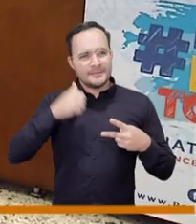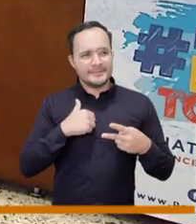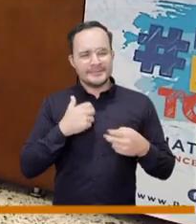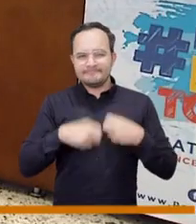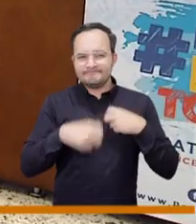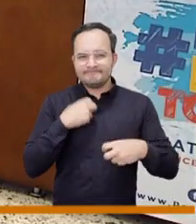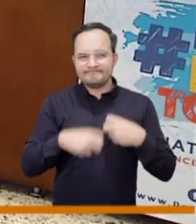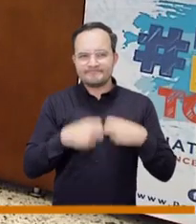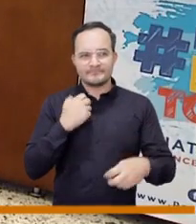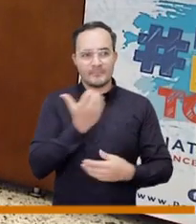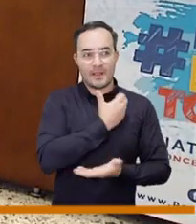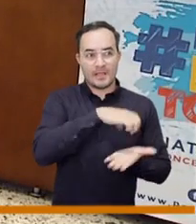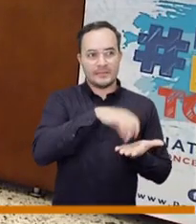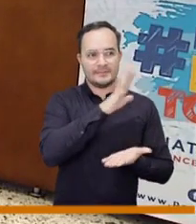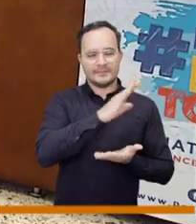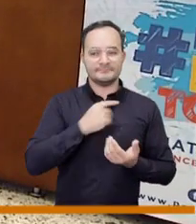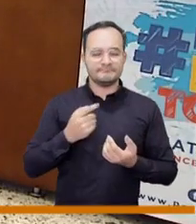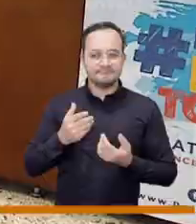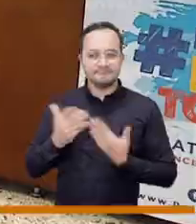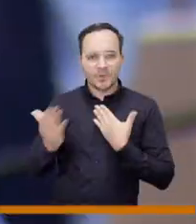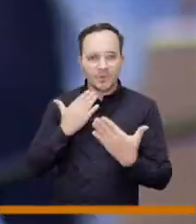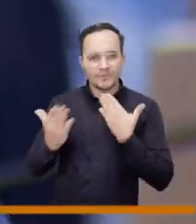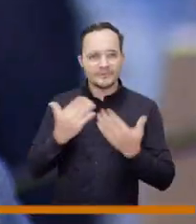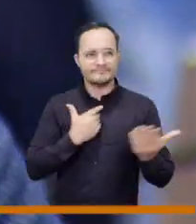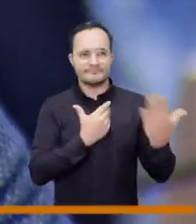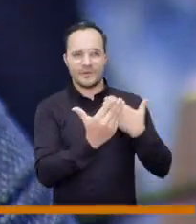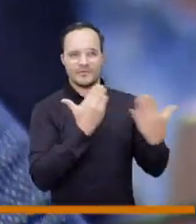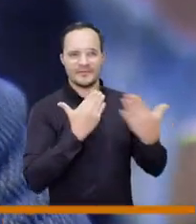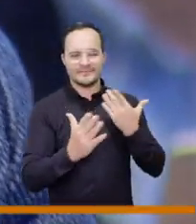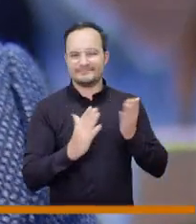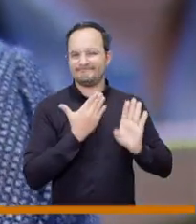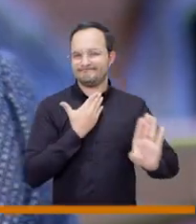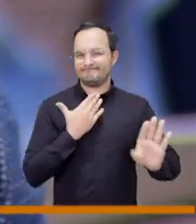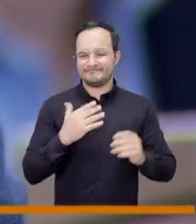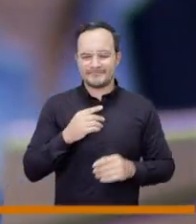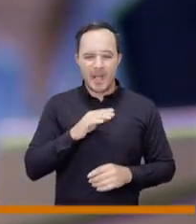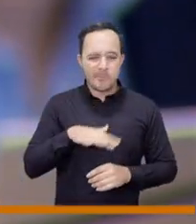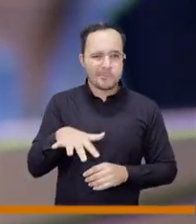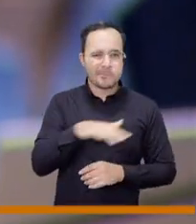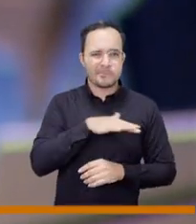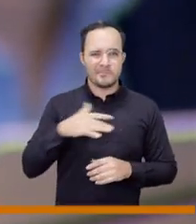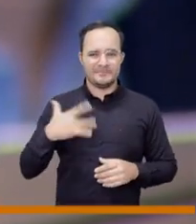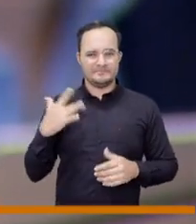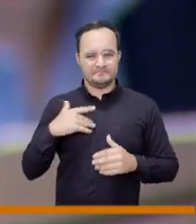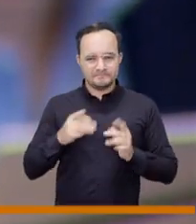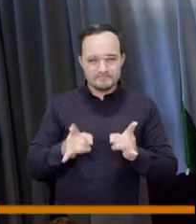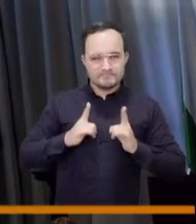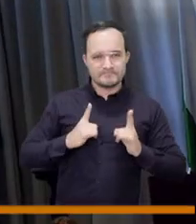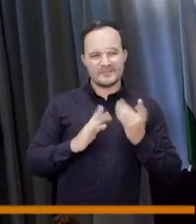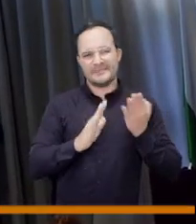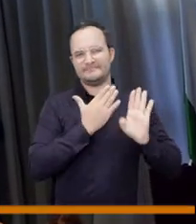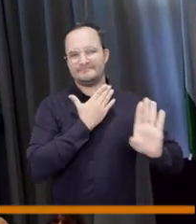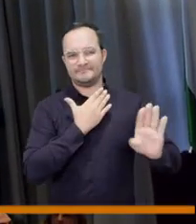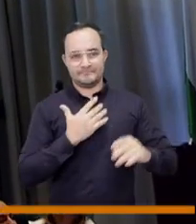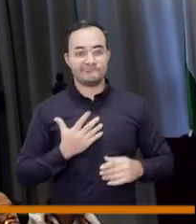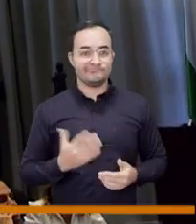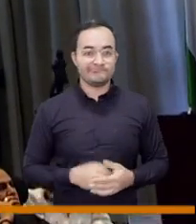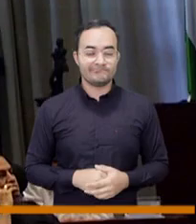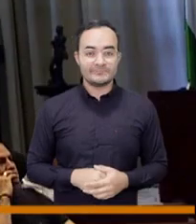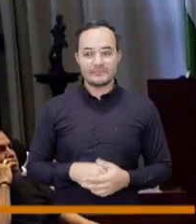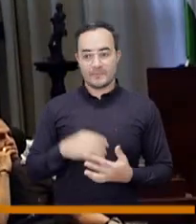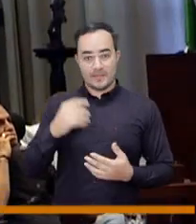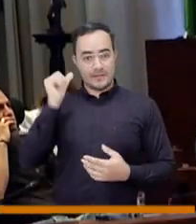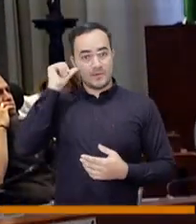también un problema de confianza en la administración al para probar esto porque nosotros